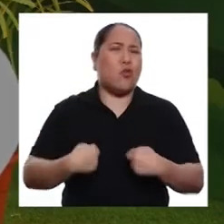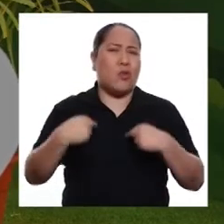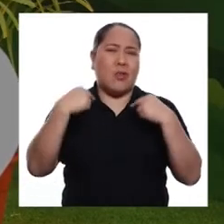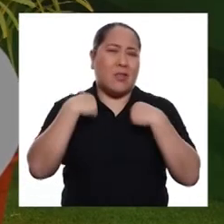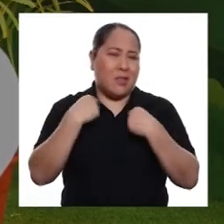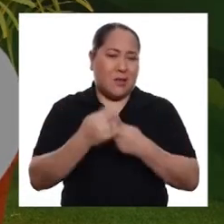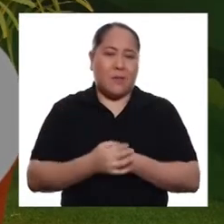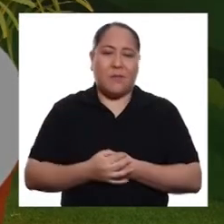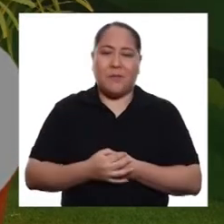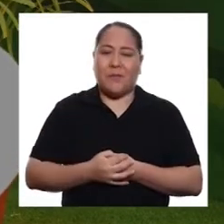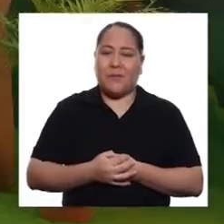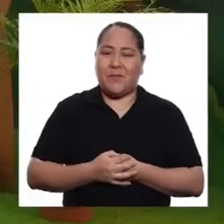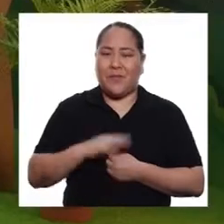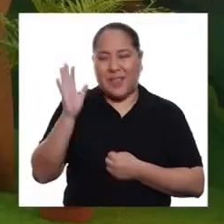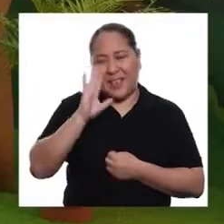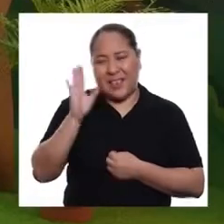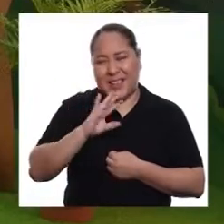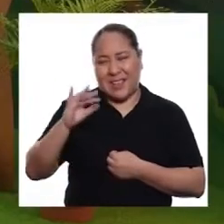nutritivo.